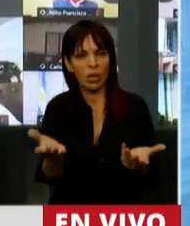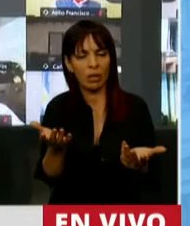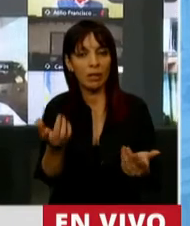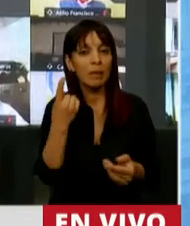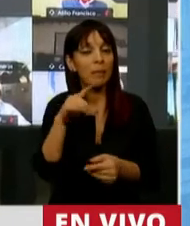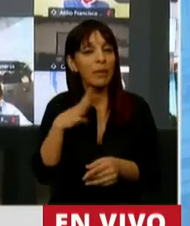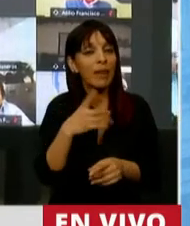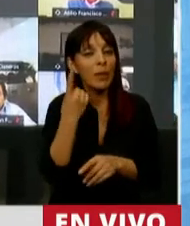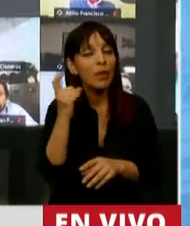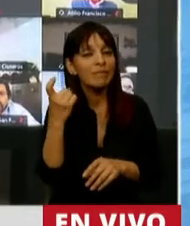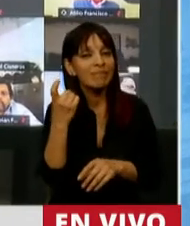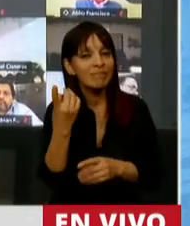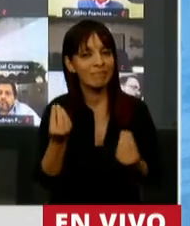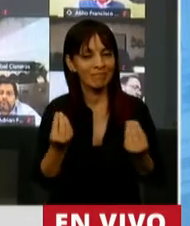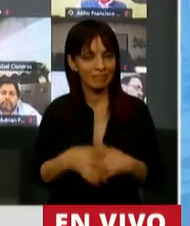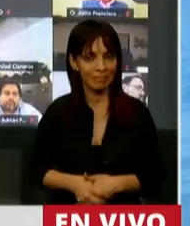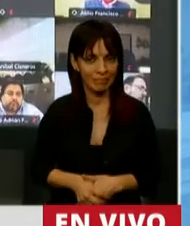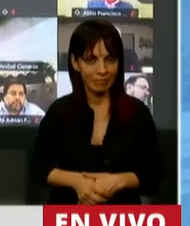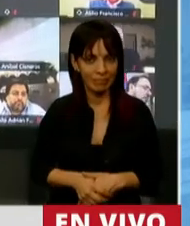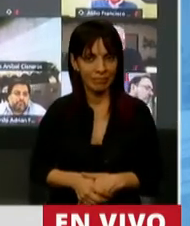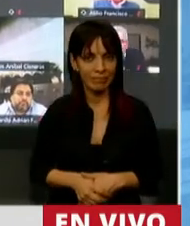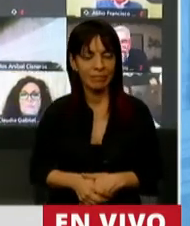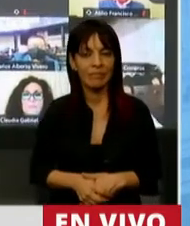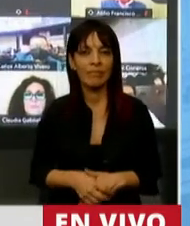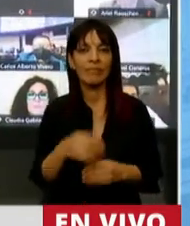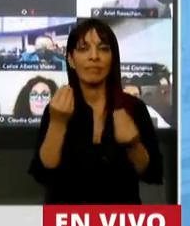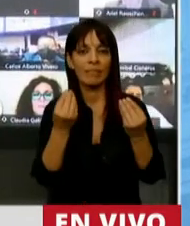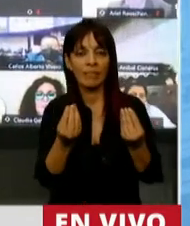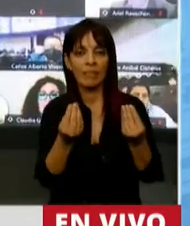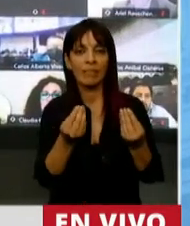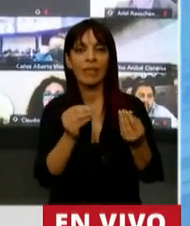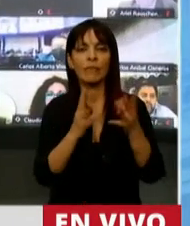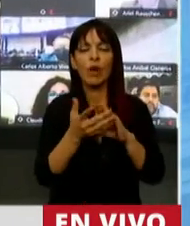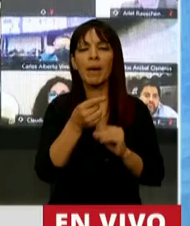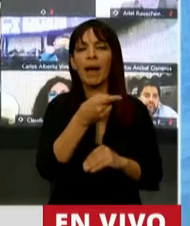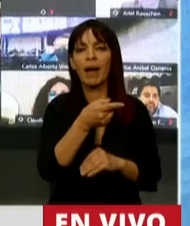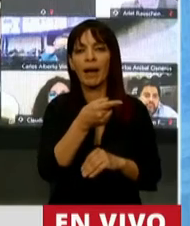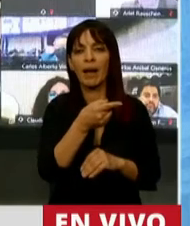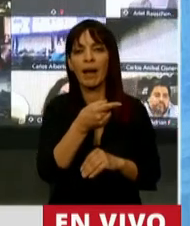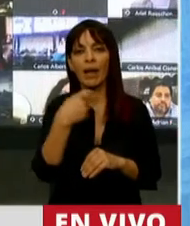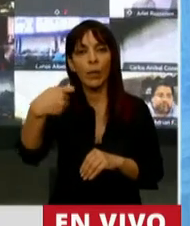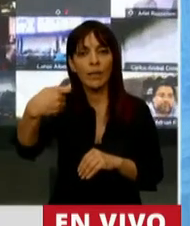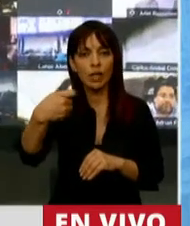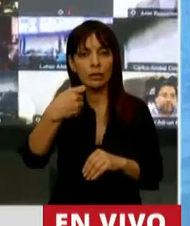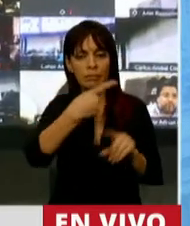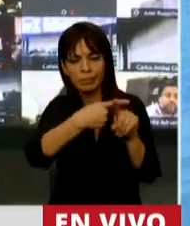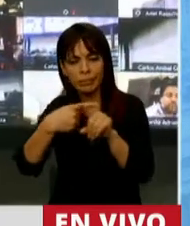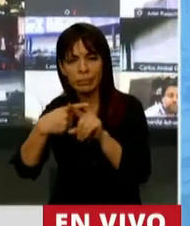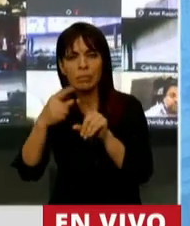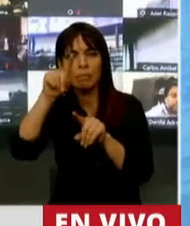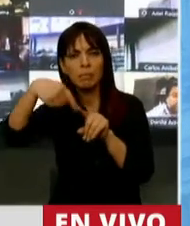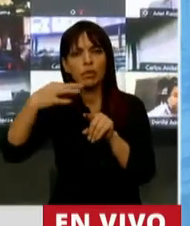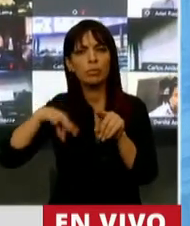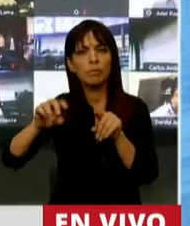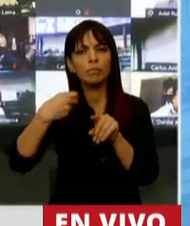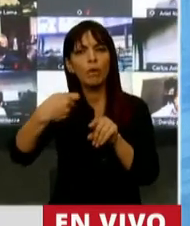ausente con aviso en el presupuesto, que es la fórmula de movilidad jubilatoria, la fórmula para el cálculo.